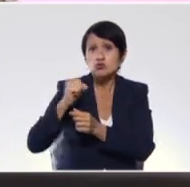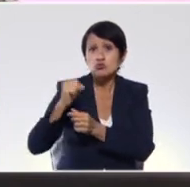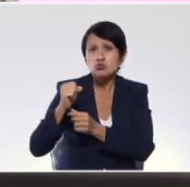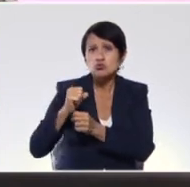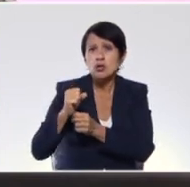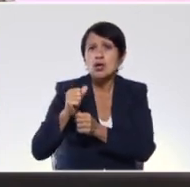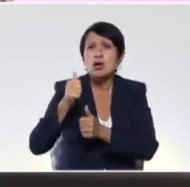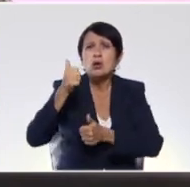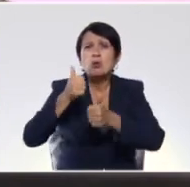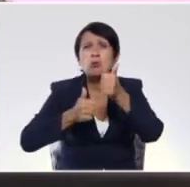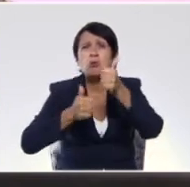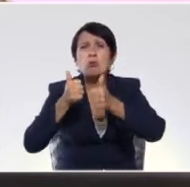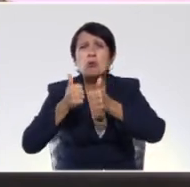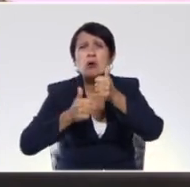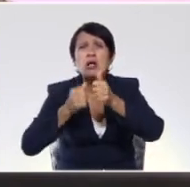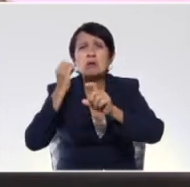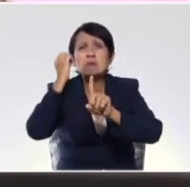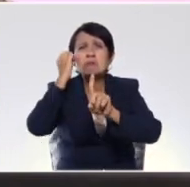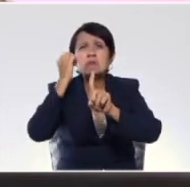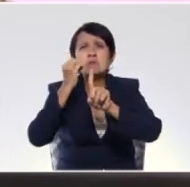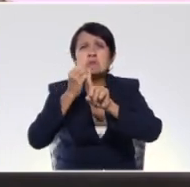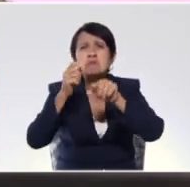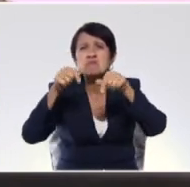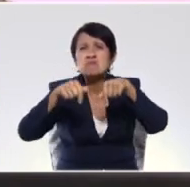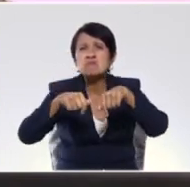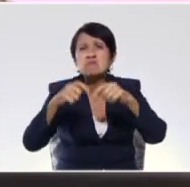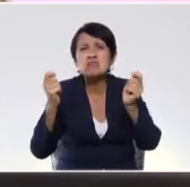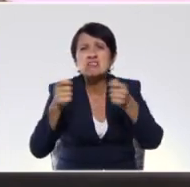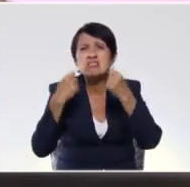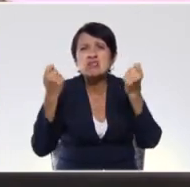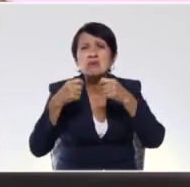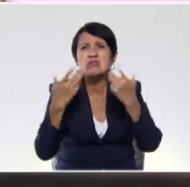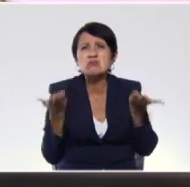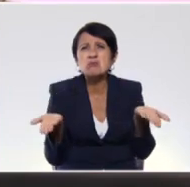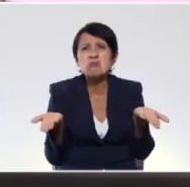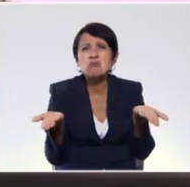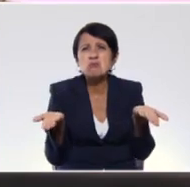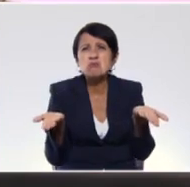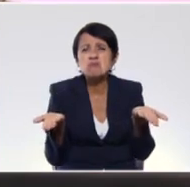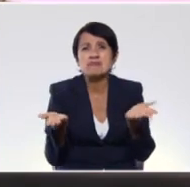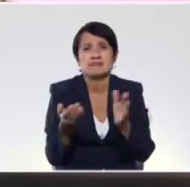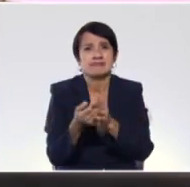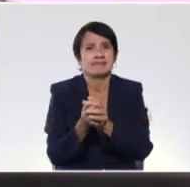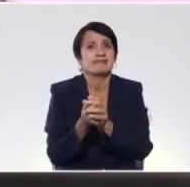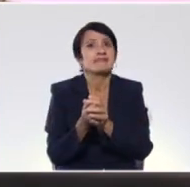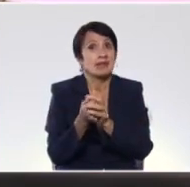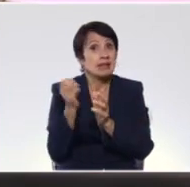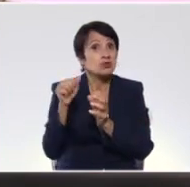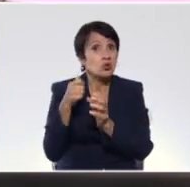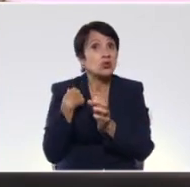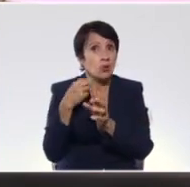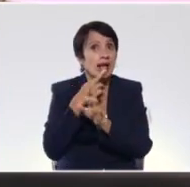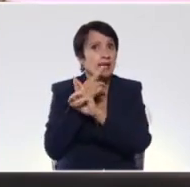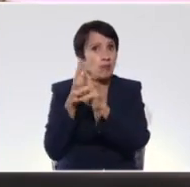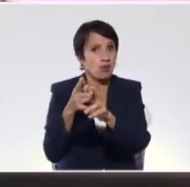¿Cuál es el objetivo de esta celebración? Bueno, Lola, claro que sí te voy a responder, pero con